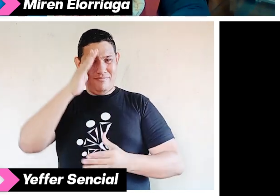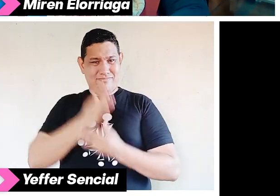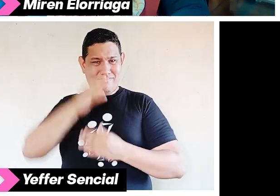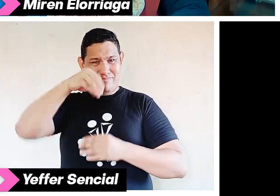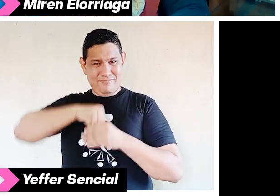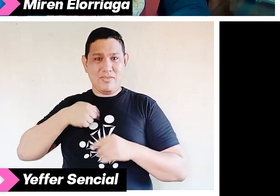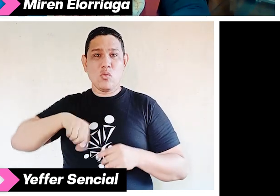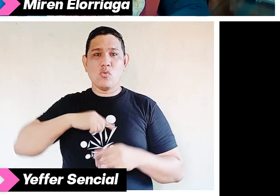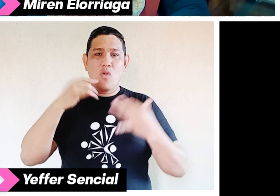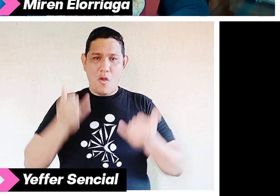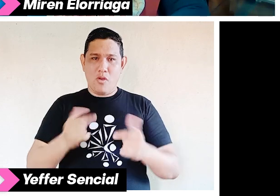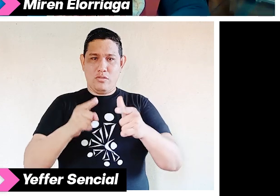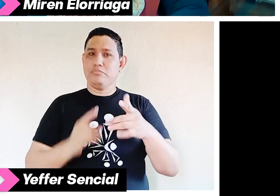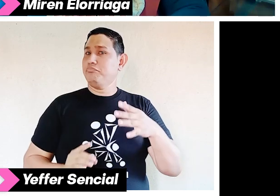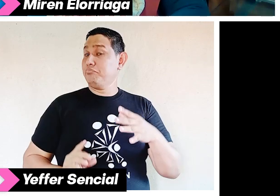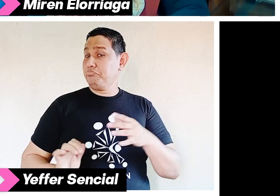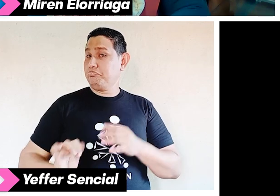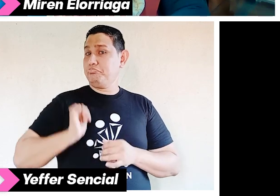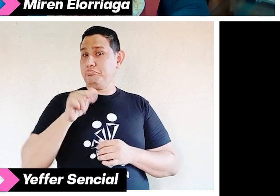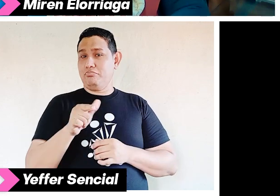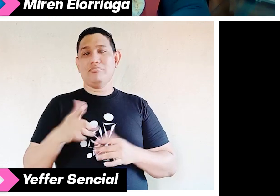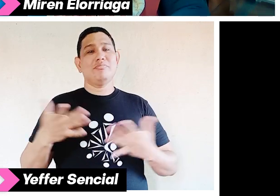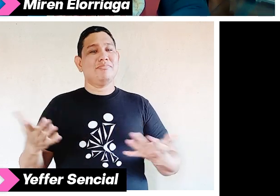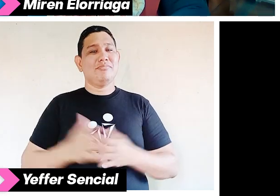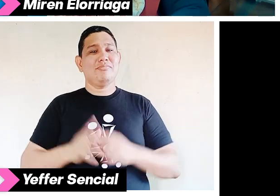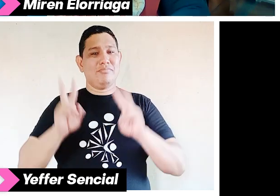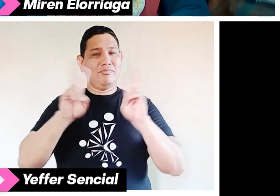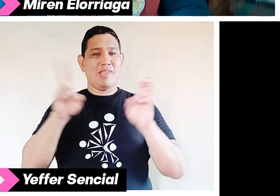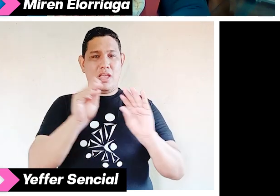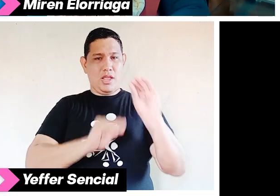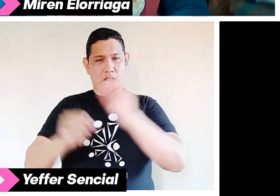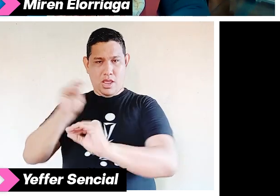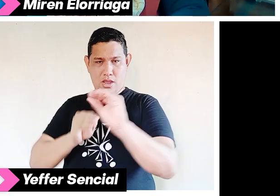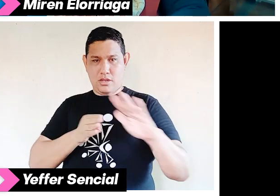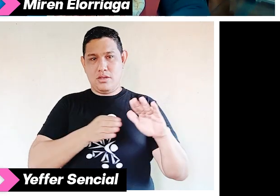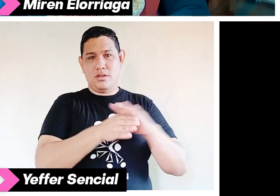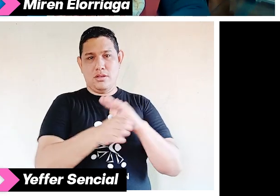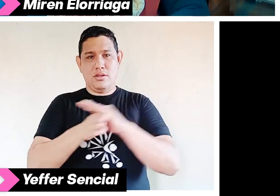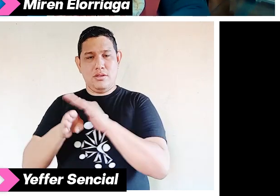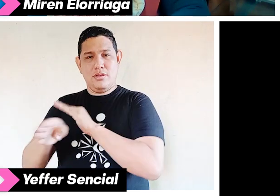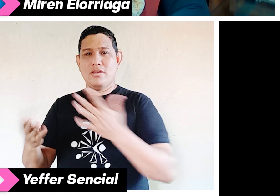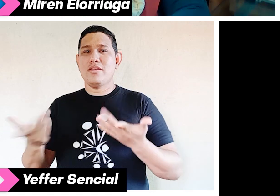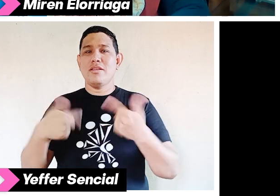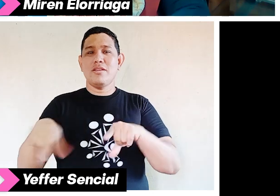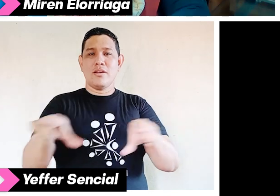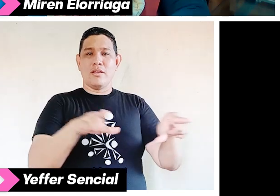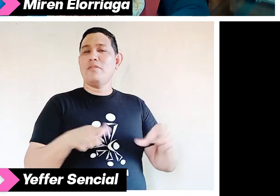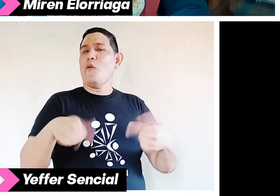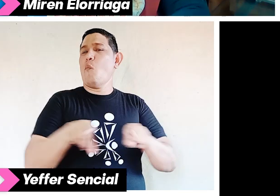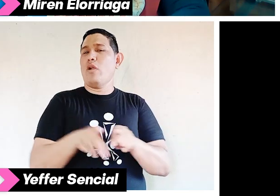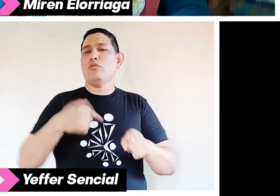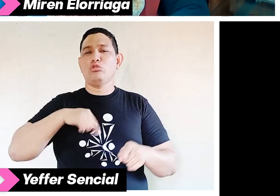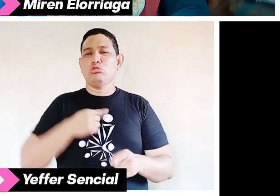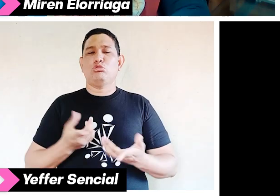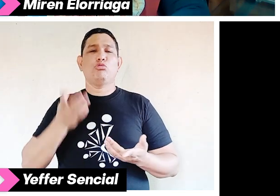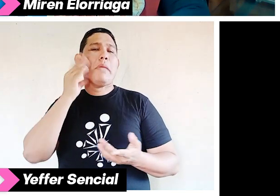lanzándonos a esta iniciativa que hemos bautizado crea accesibilidad como un espacio para compartir